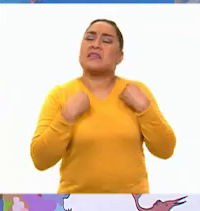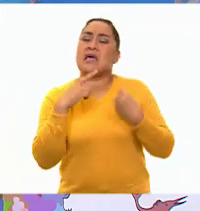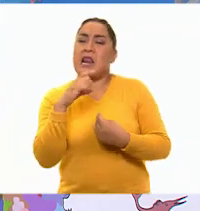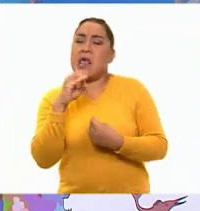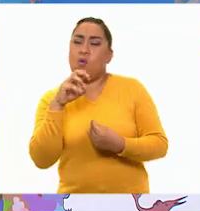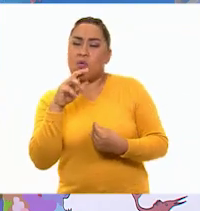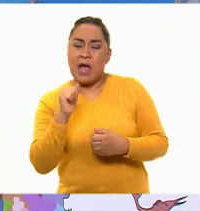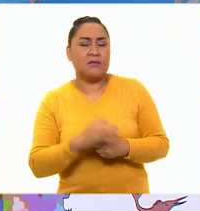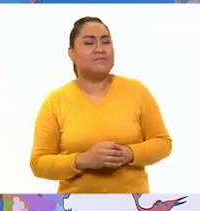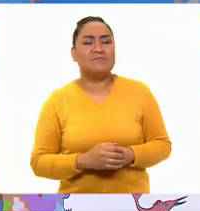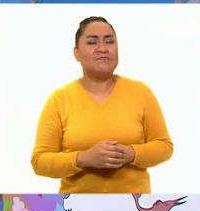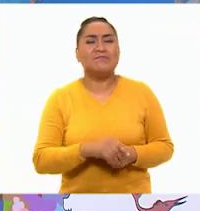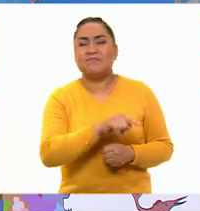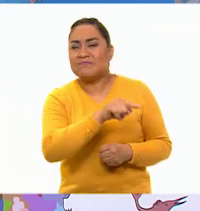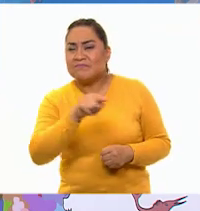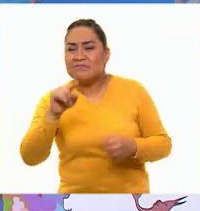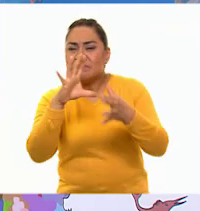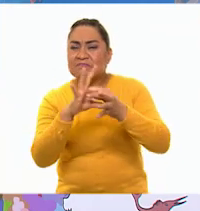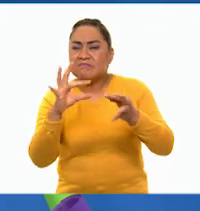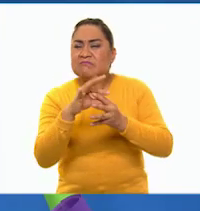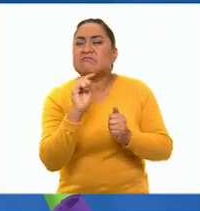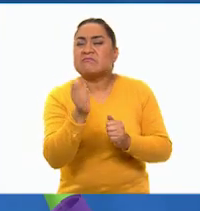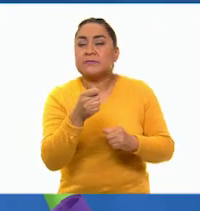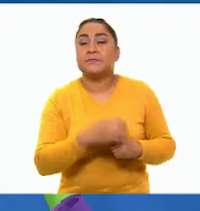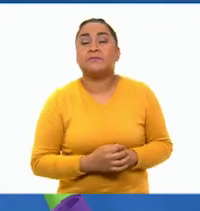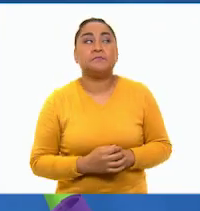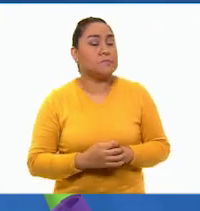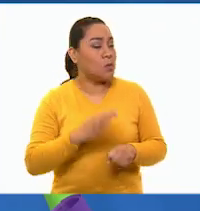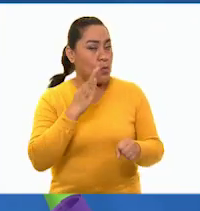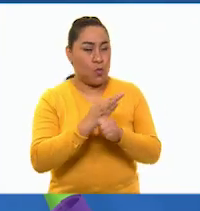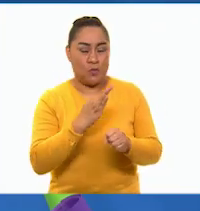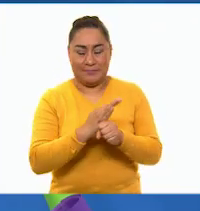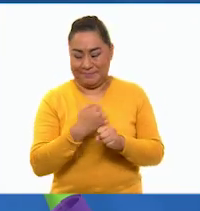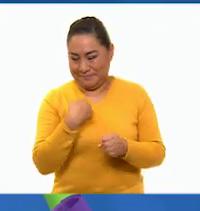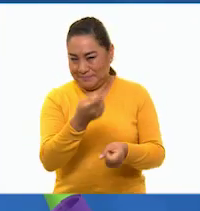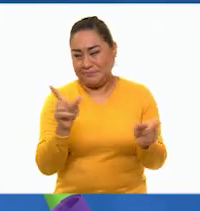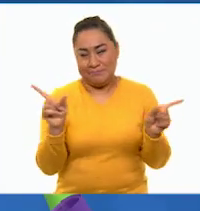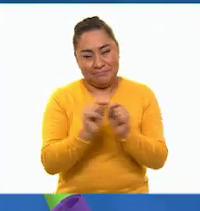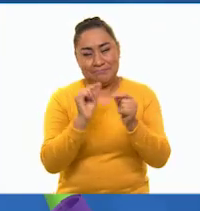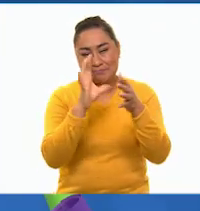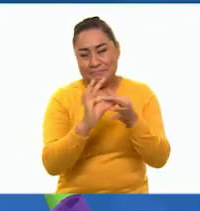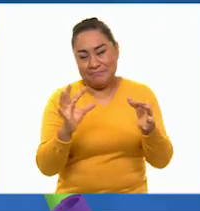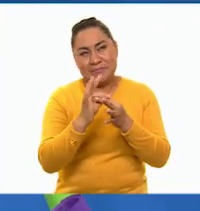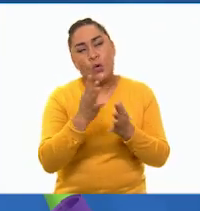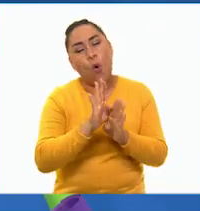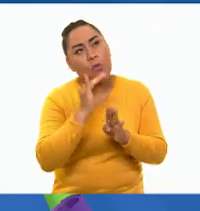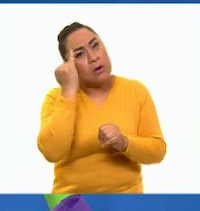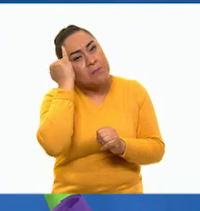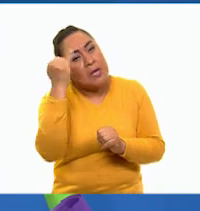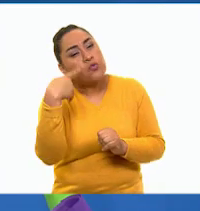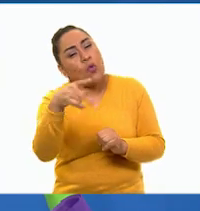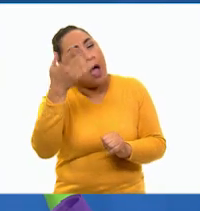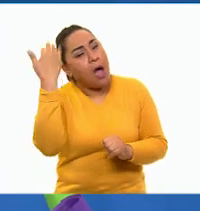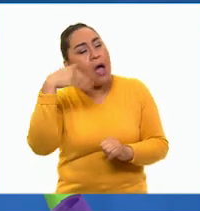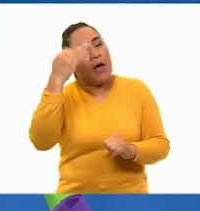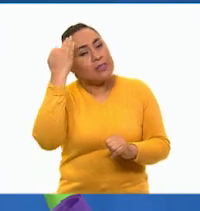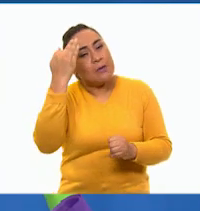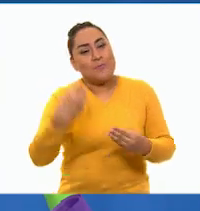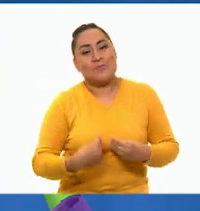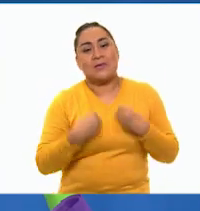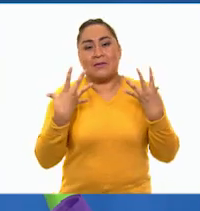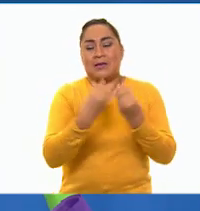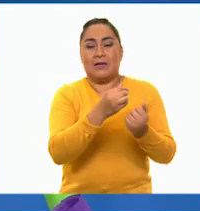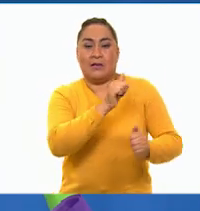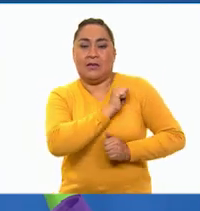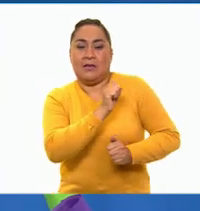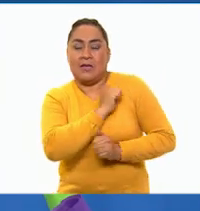¿De qué trata el segmento que vimos, María? Nos cuenta de manera simpática e imaginativa el tiempo que Leona Vicario pasó con los insurgentes en la